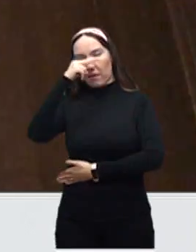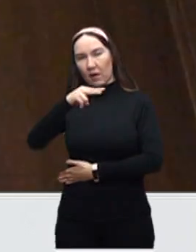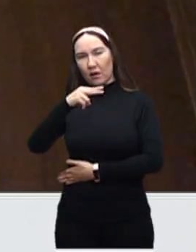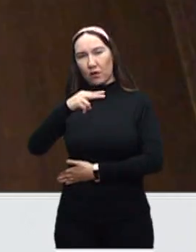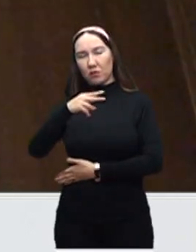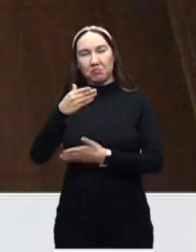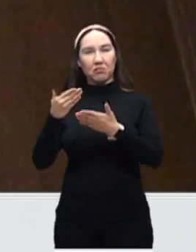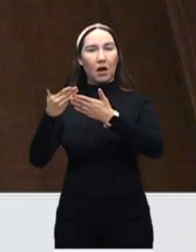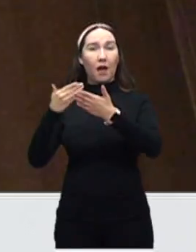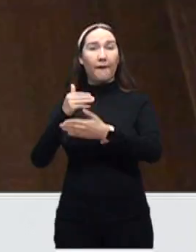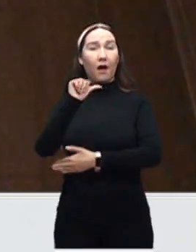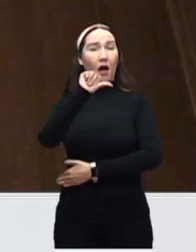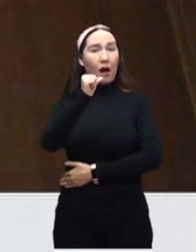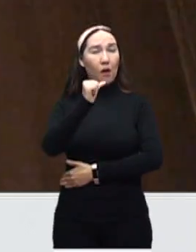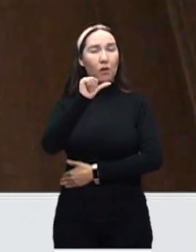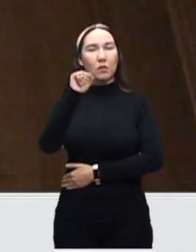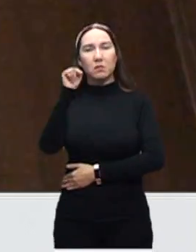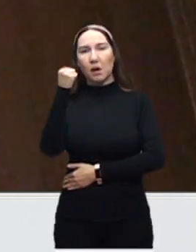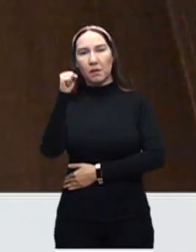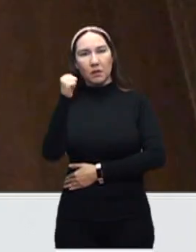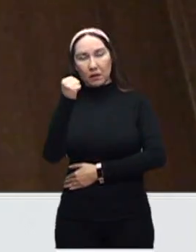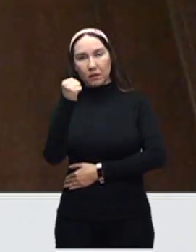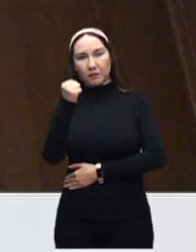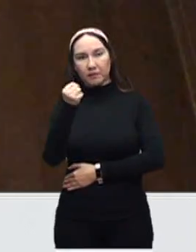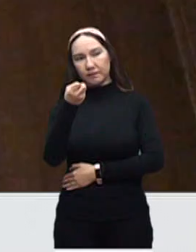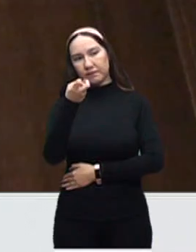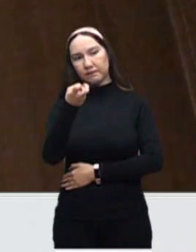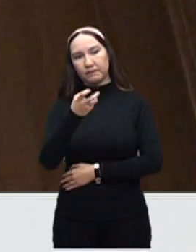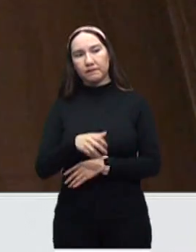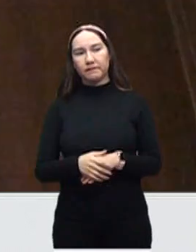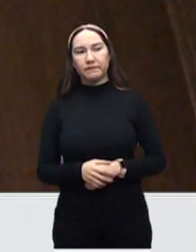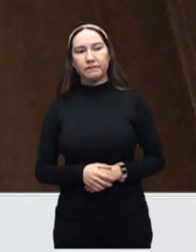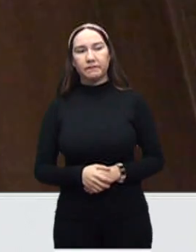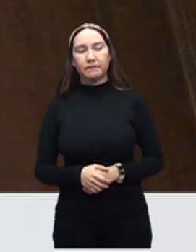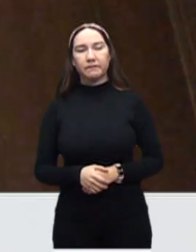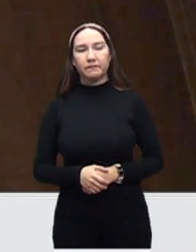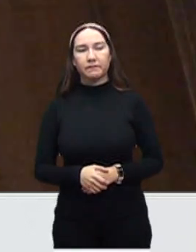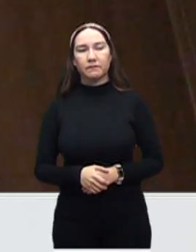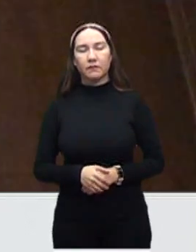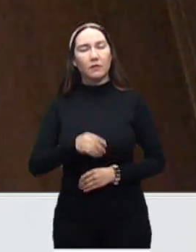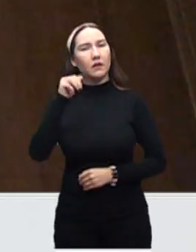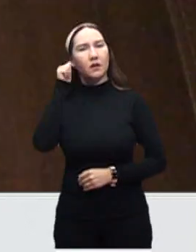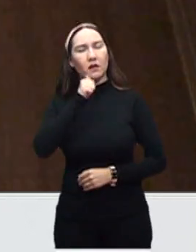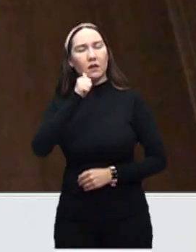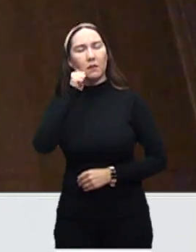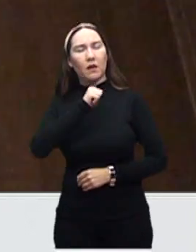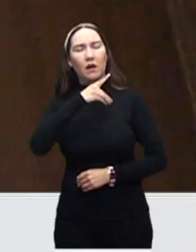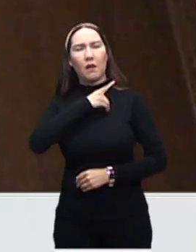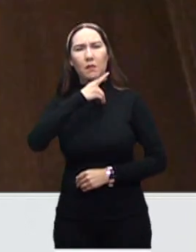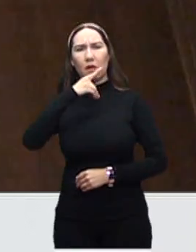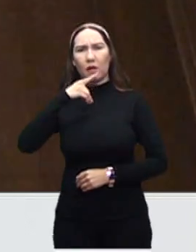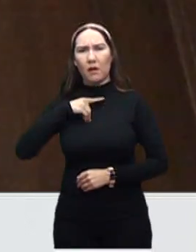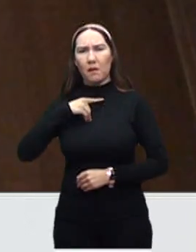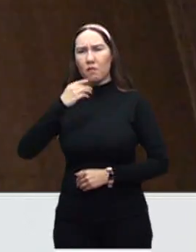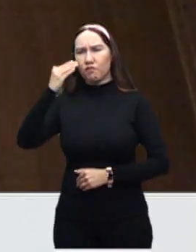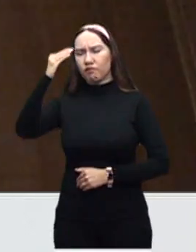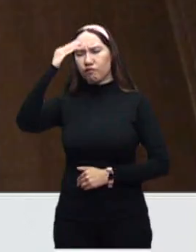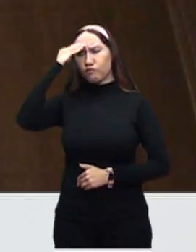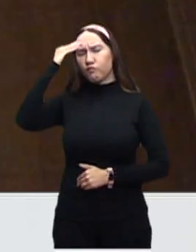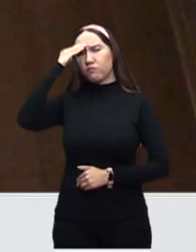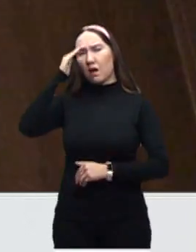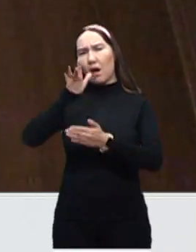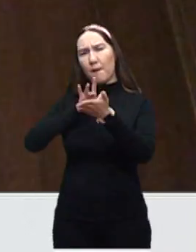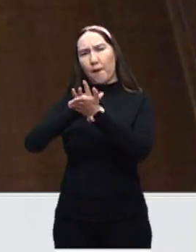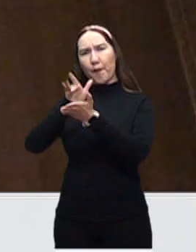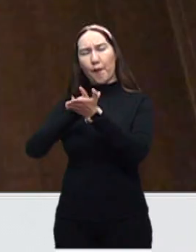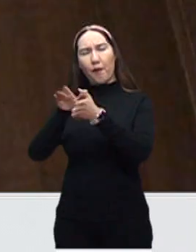agosto, de septiembre. De tal manera que hay solidaridad y siempre hay que buscar la manera, siempre hay que buscar el cómo sí y